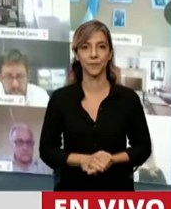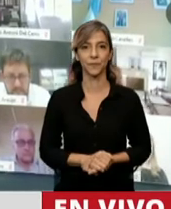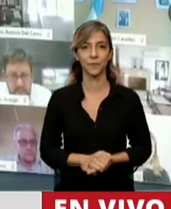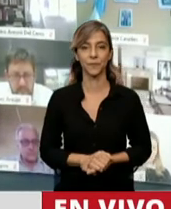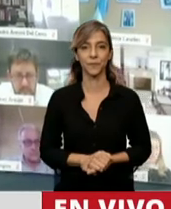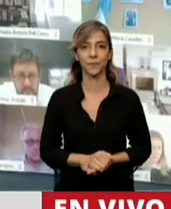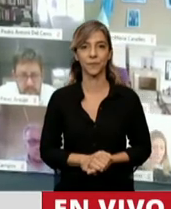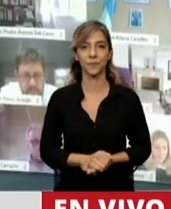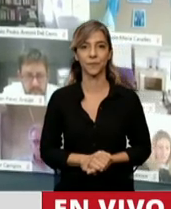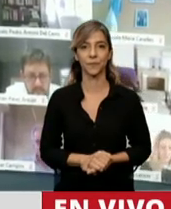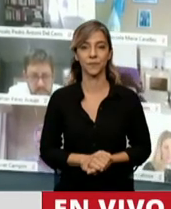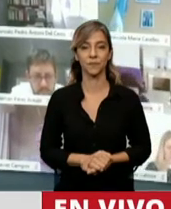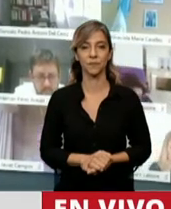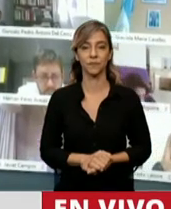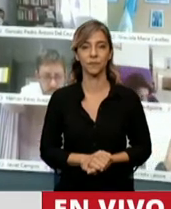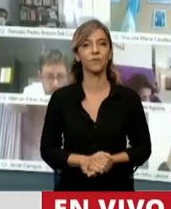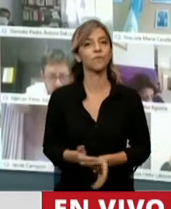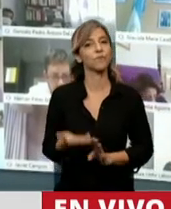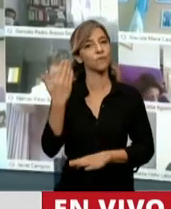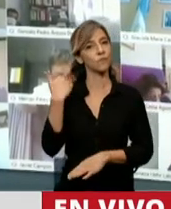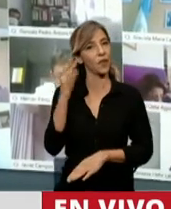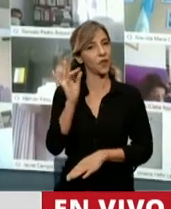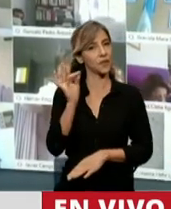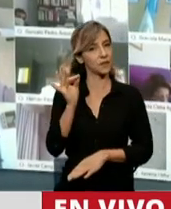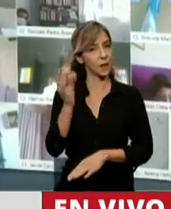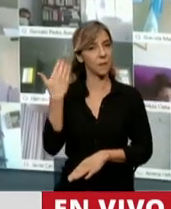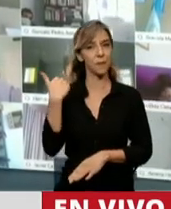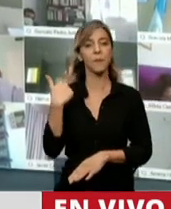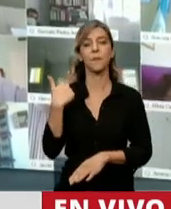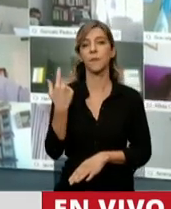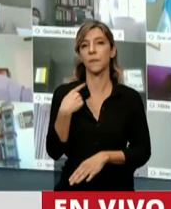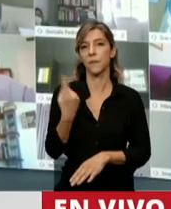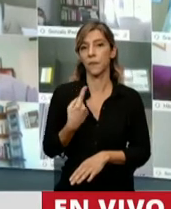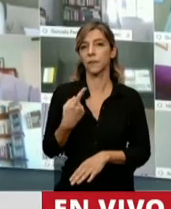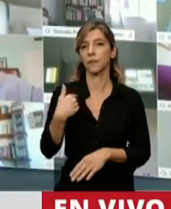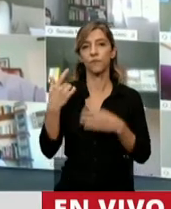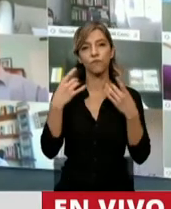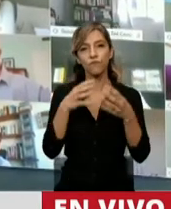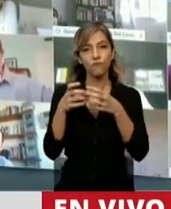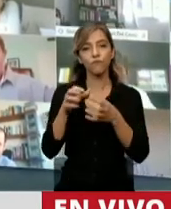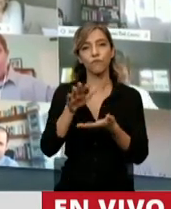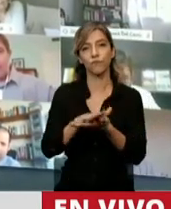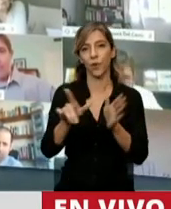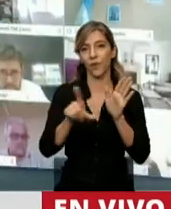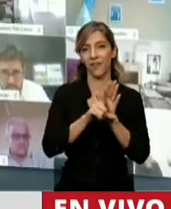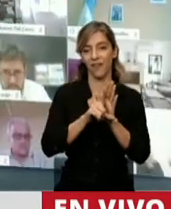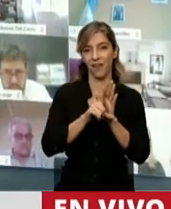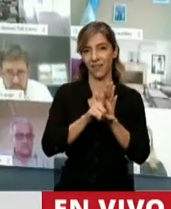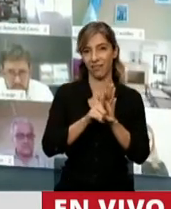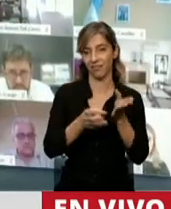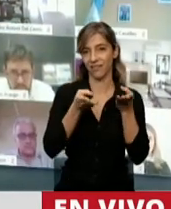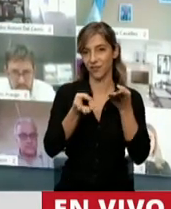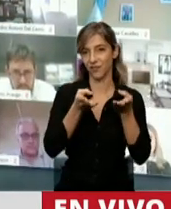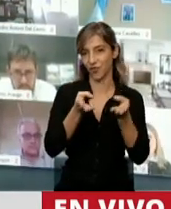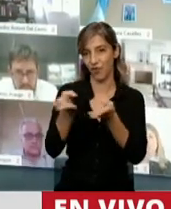Desde diciembre pasado, cuando discutimos la ley de solidaridad, en ese momento se